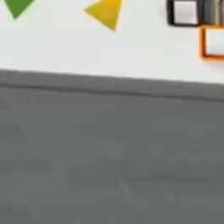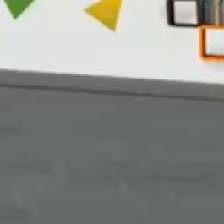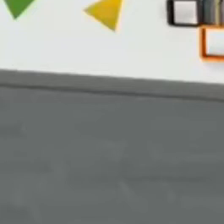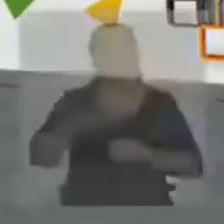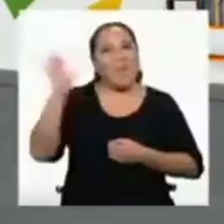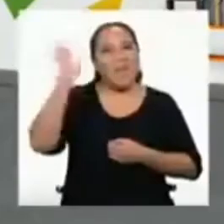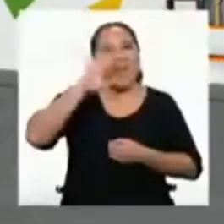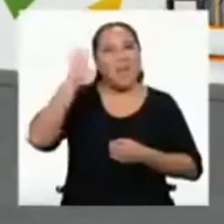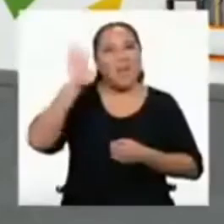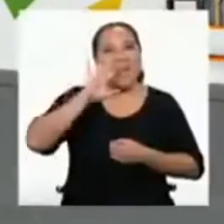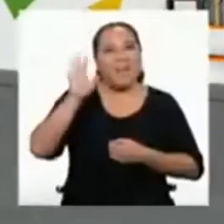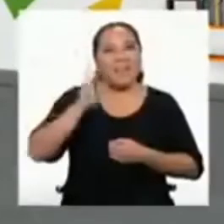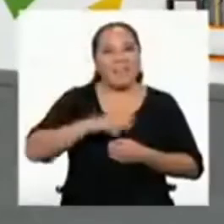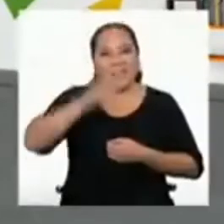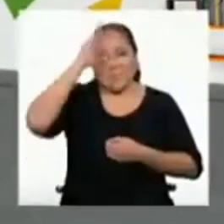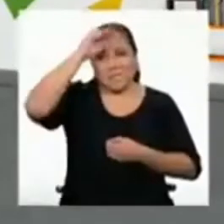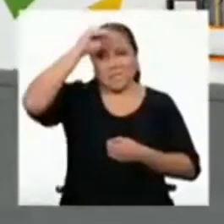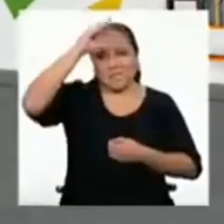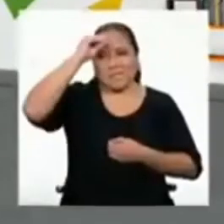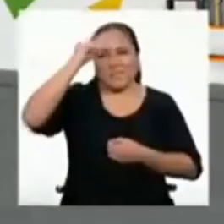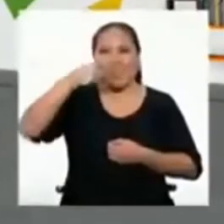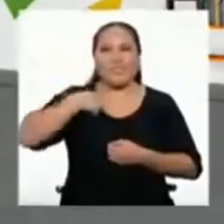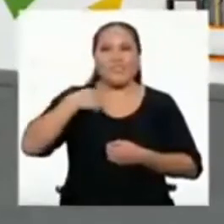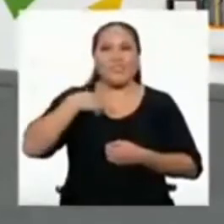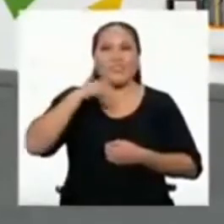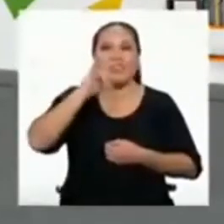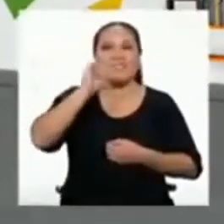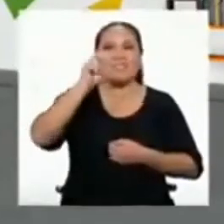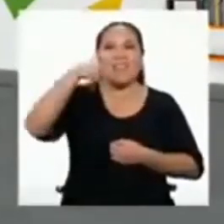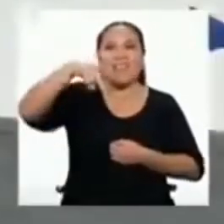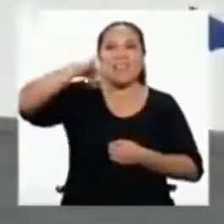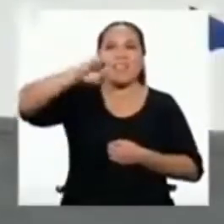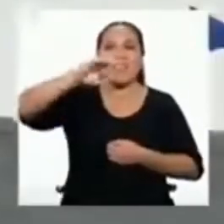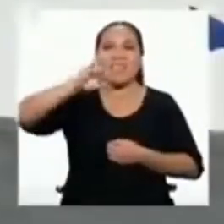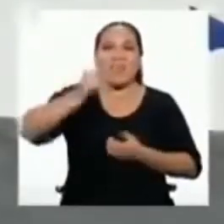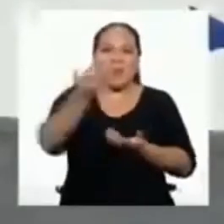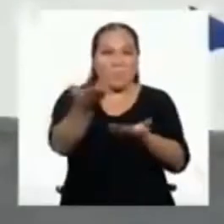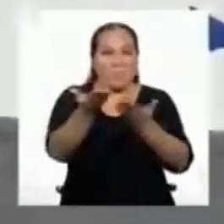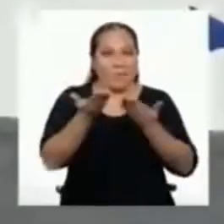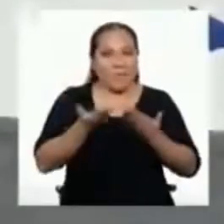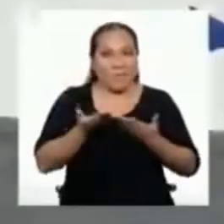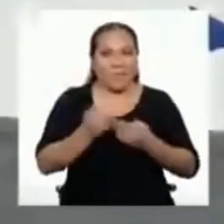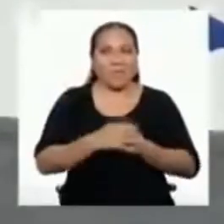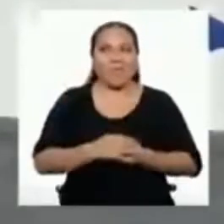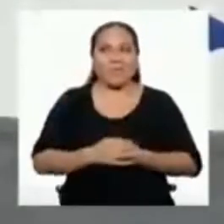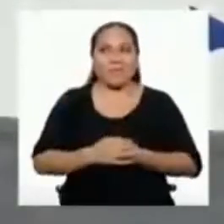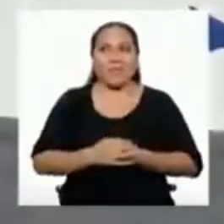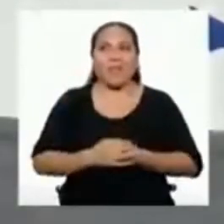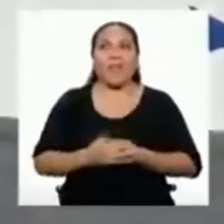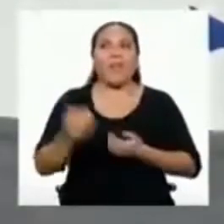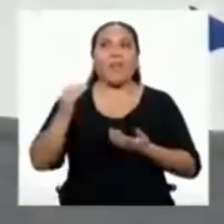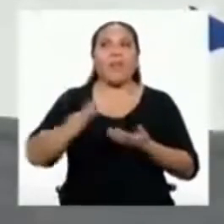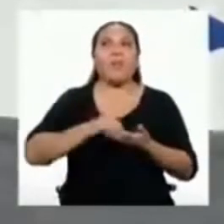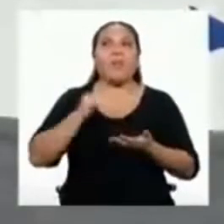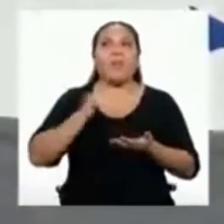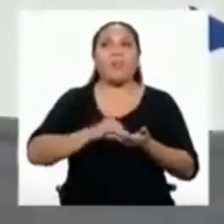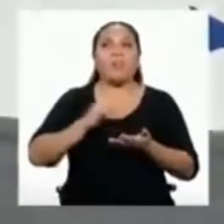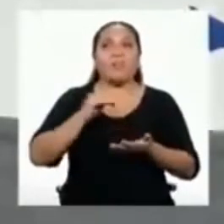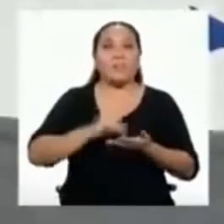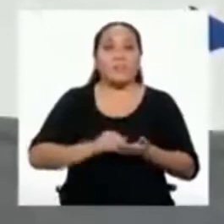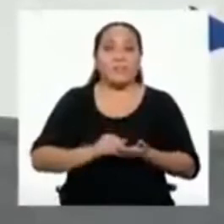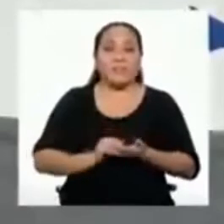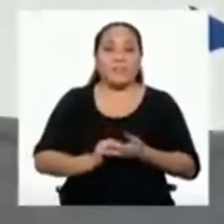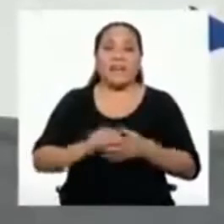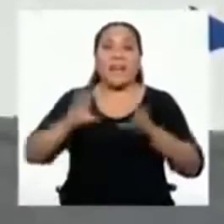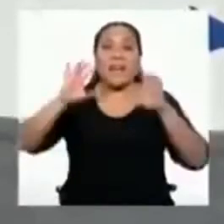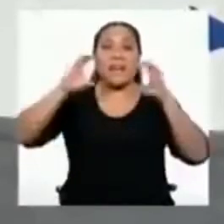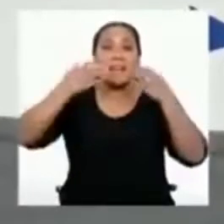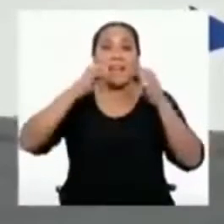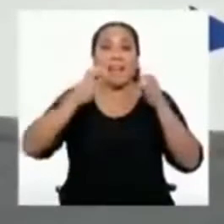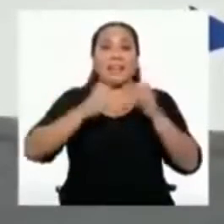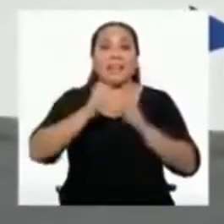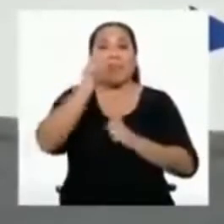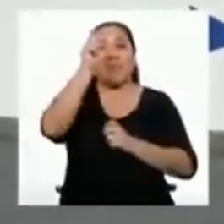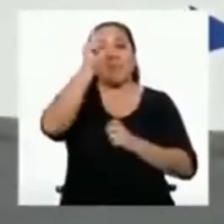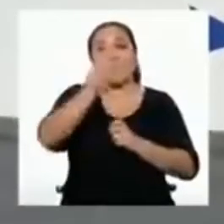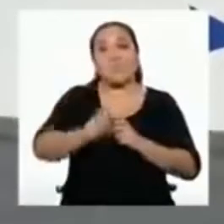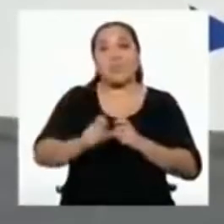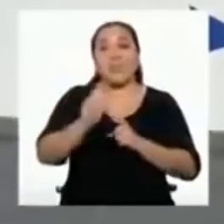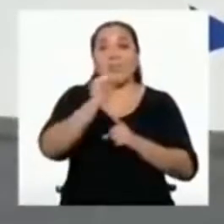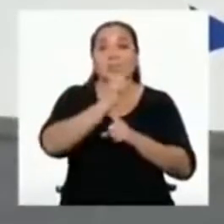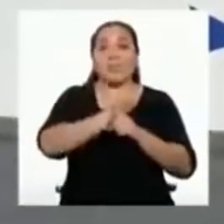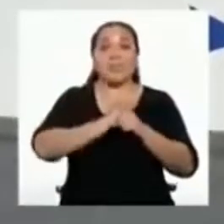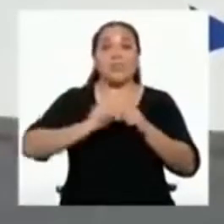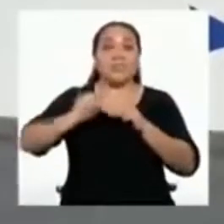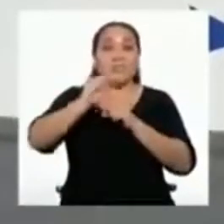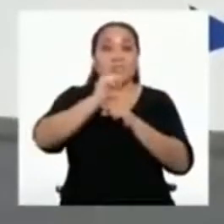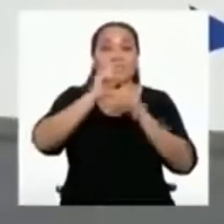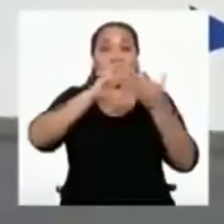Hola chicas y chicos, yo soy Yanira Dávila y bienvenidos una vez más. Regresamos a nuestra clase de Desarrollo Personal, Ciudadanía y Cívica